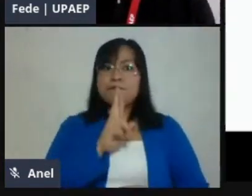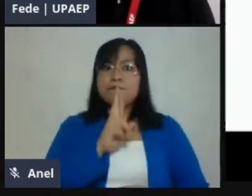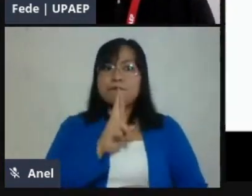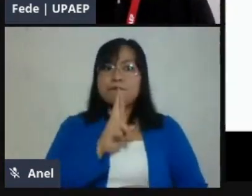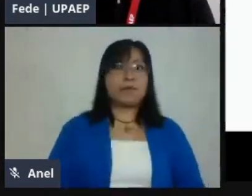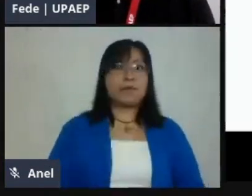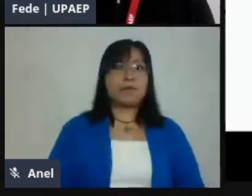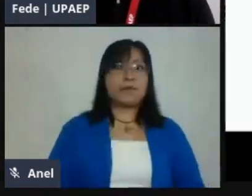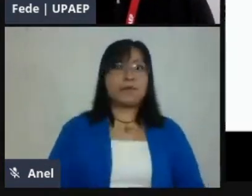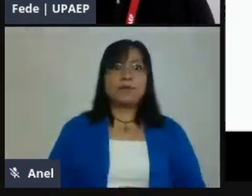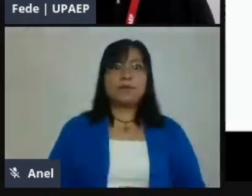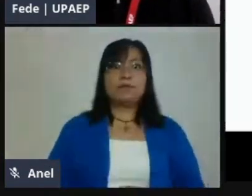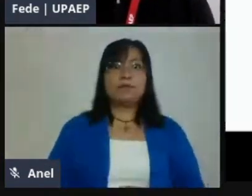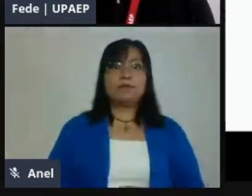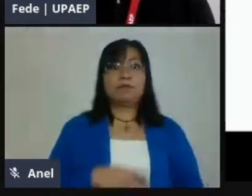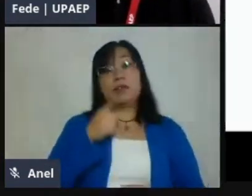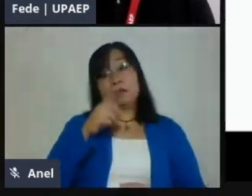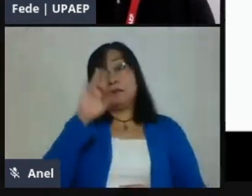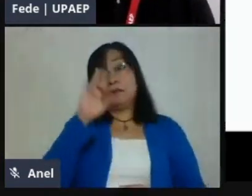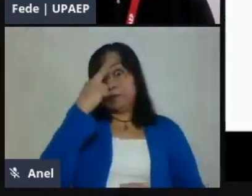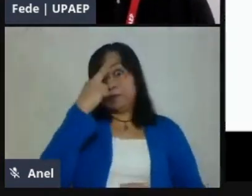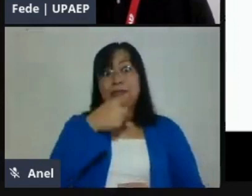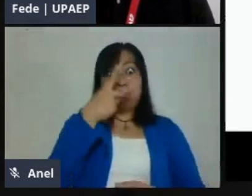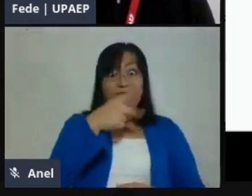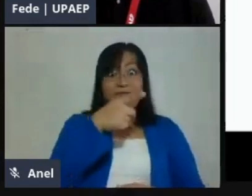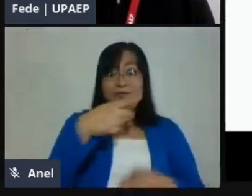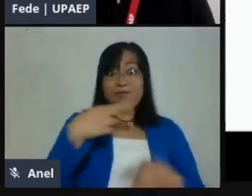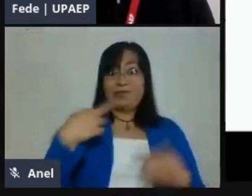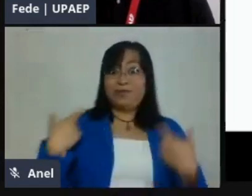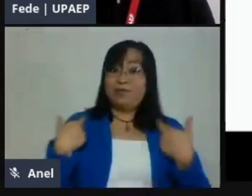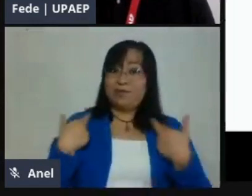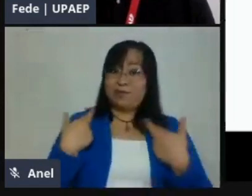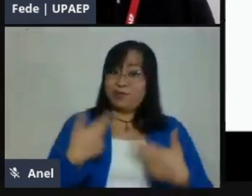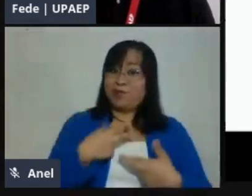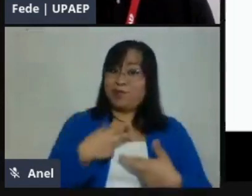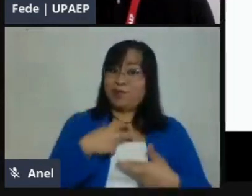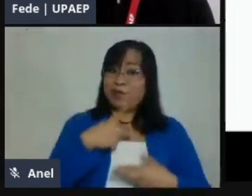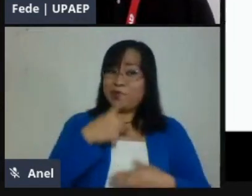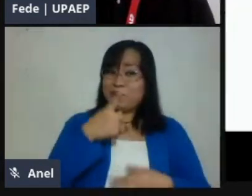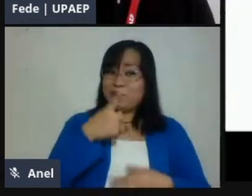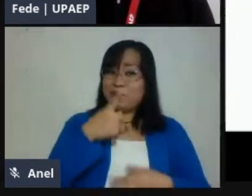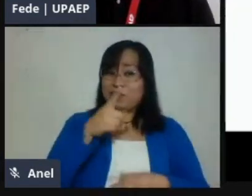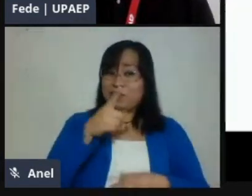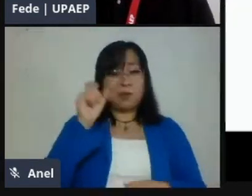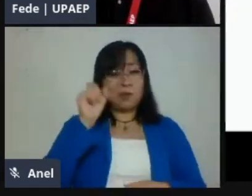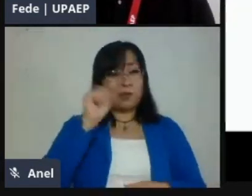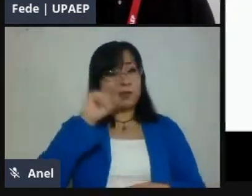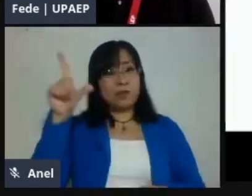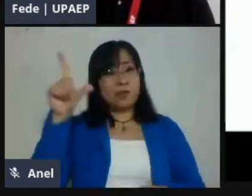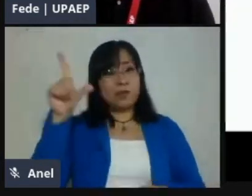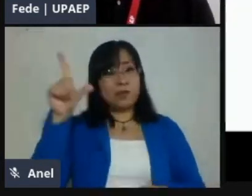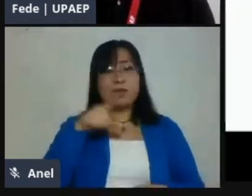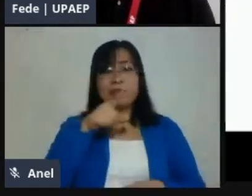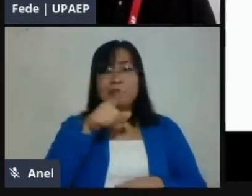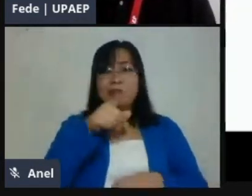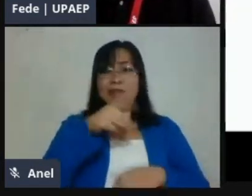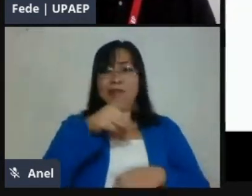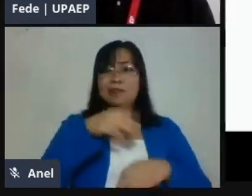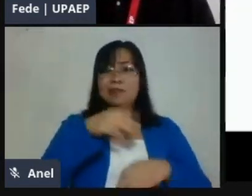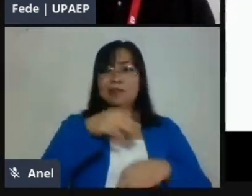implementando proyectos tecnológicos. Tienen la mejor disposición. Los conozco personalmente. Son expertos en las